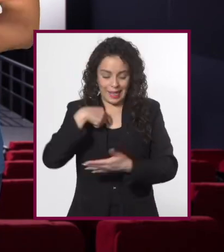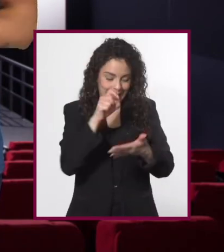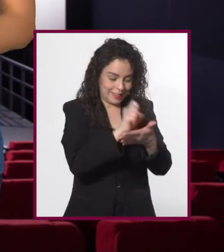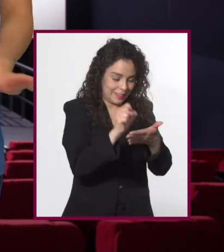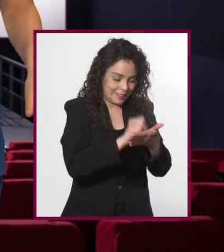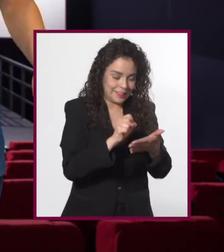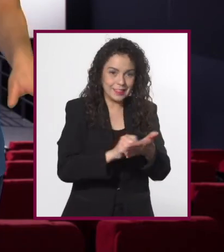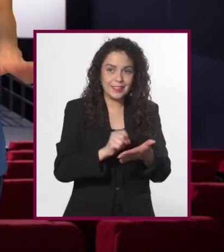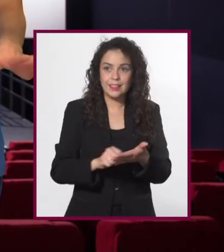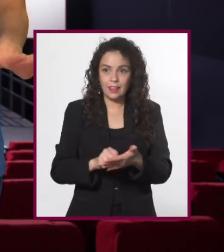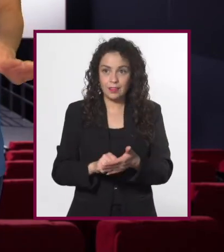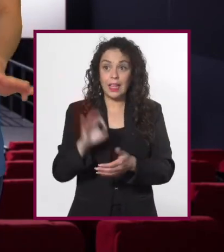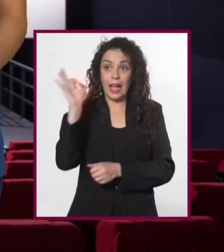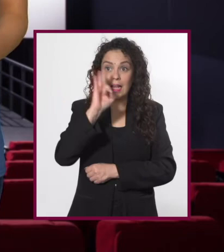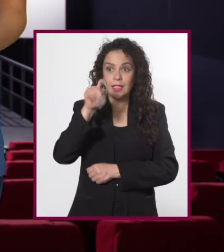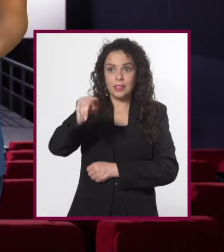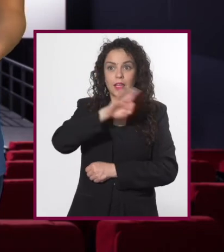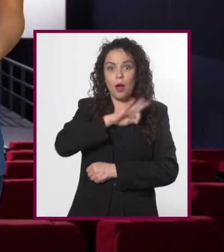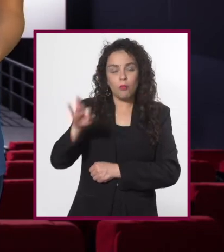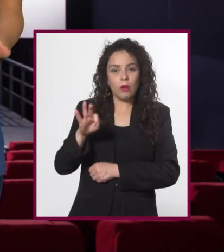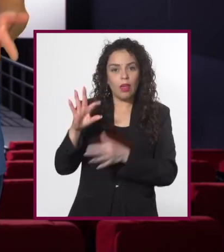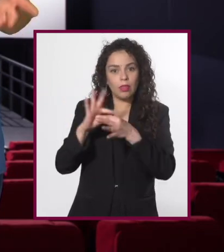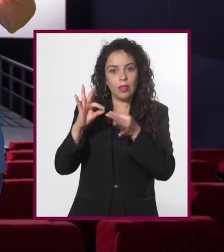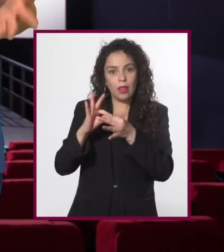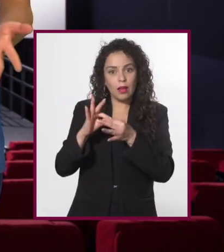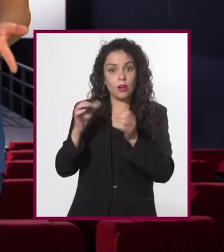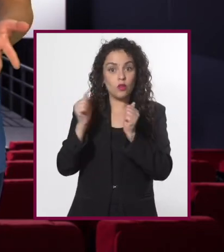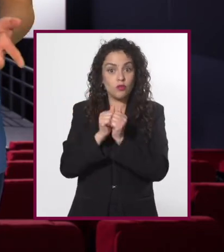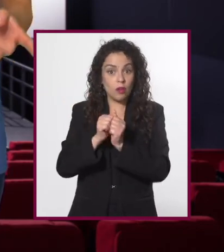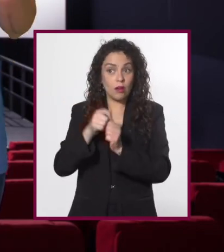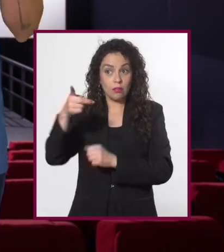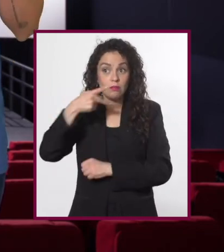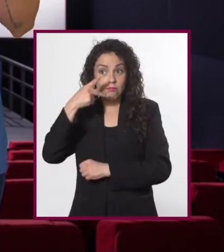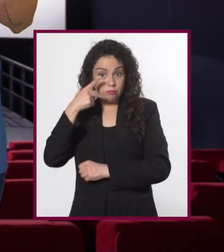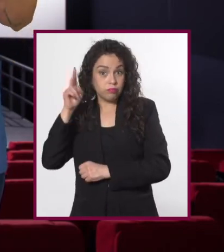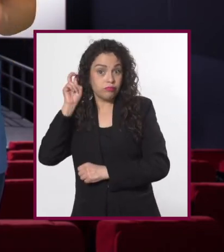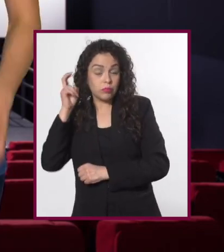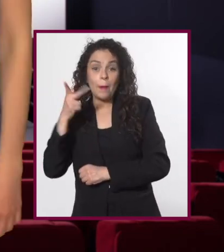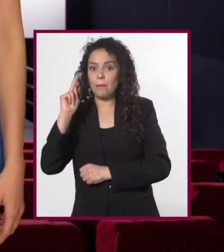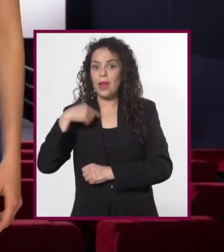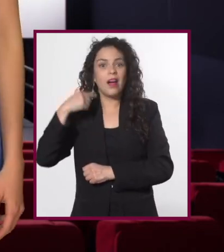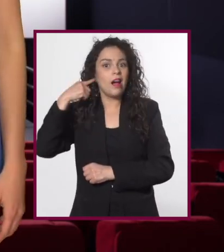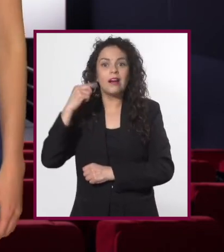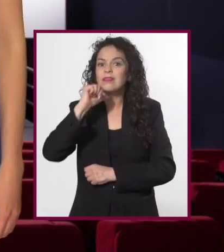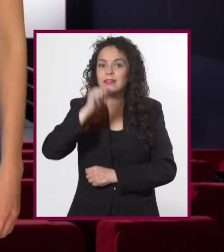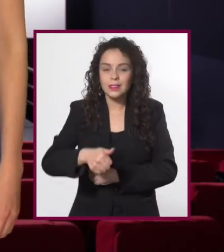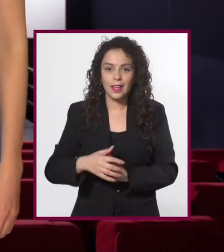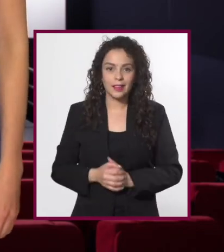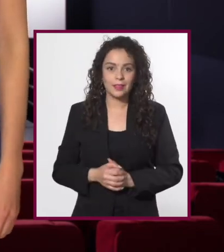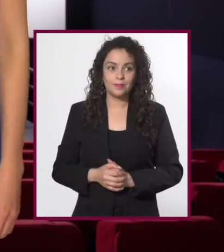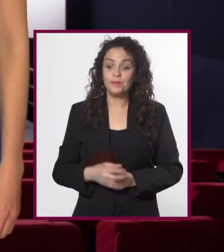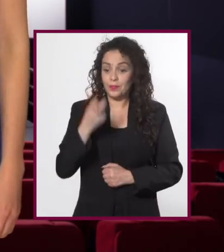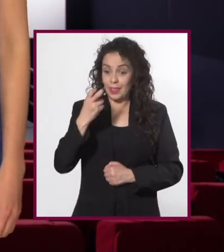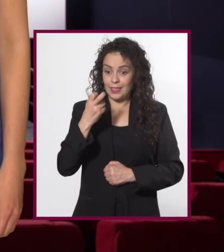y todas esas cosas que pudieron ser contadas a través del audio, pero que no escuchamos. Sería